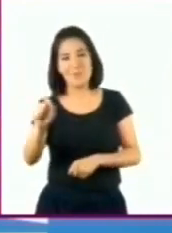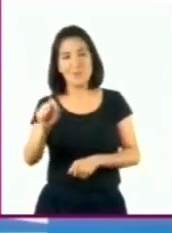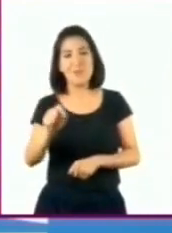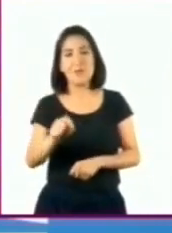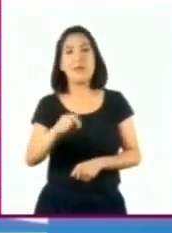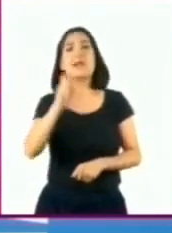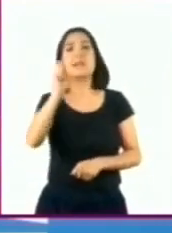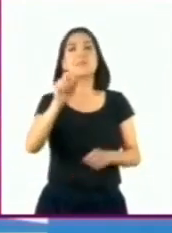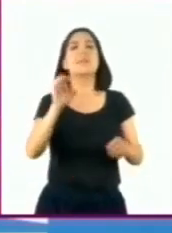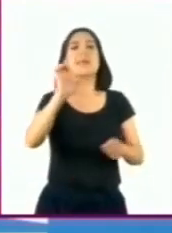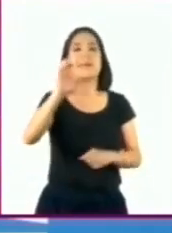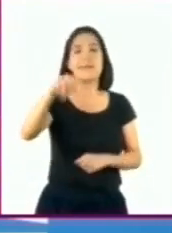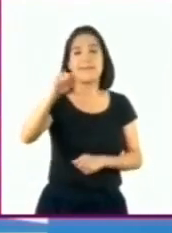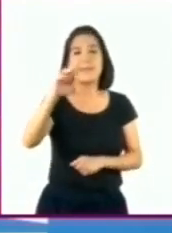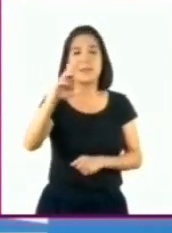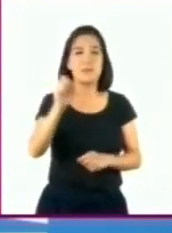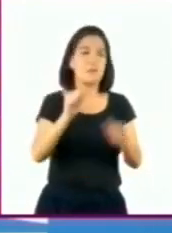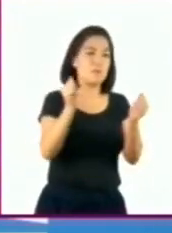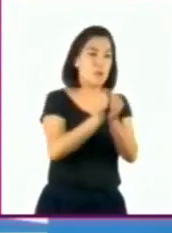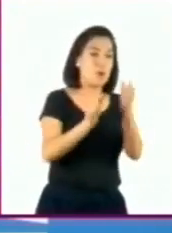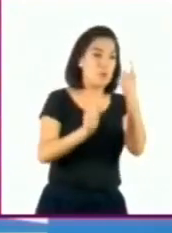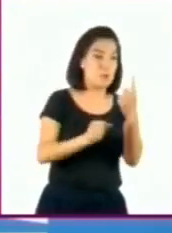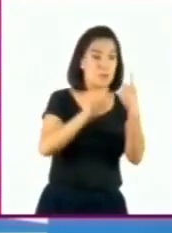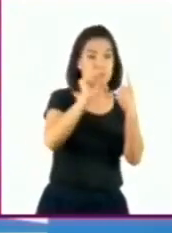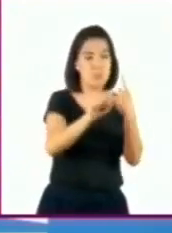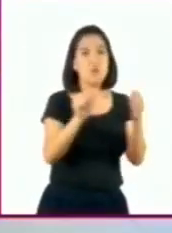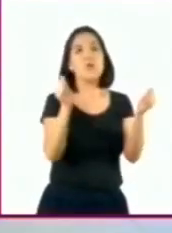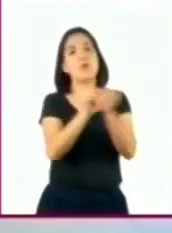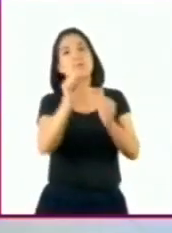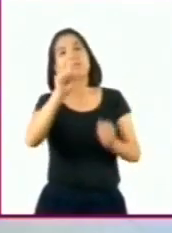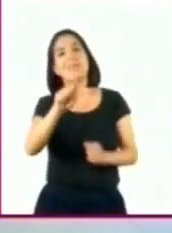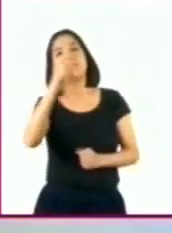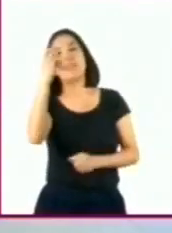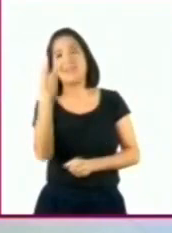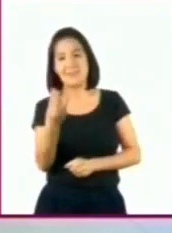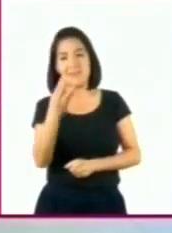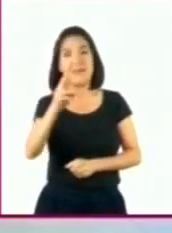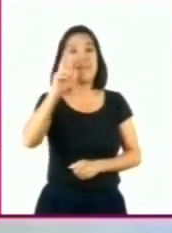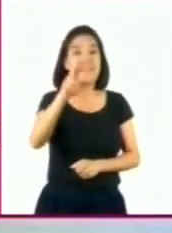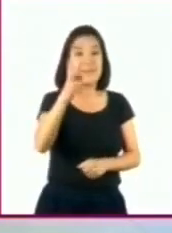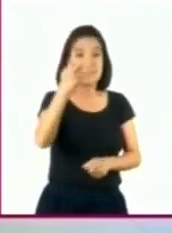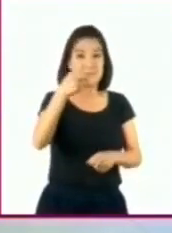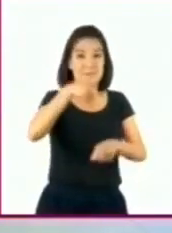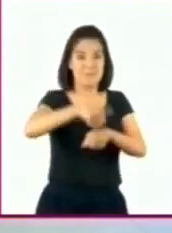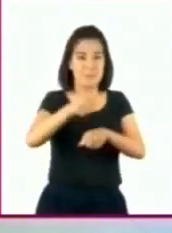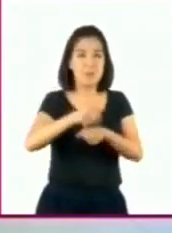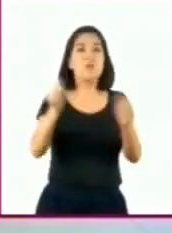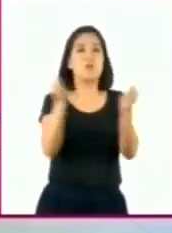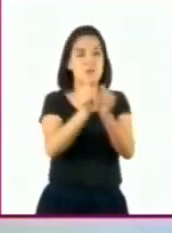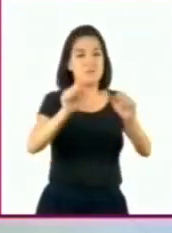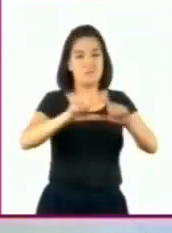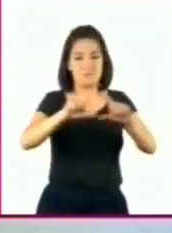un entero con 73 centésimos. Para ubicar este número en la recta numérica, primero debemos